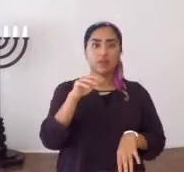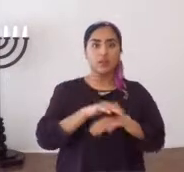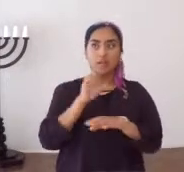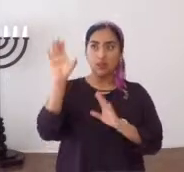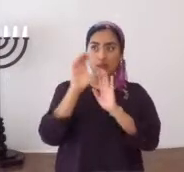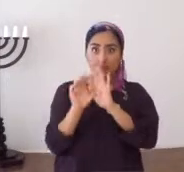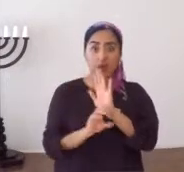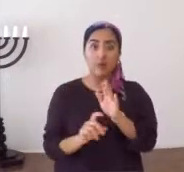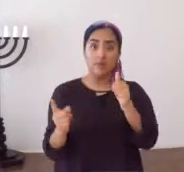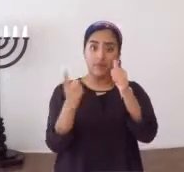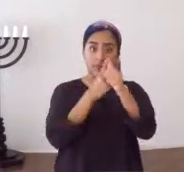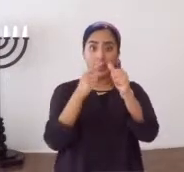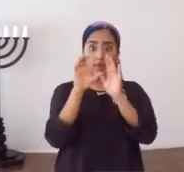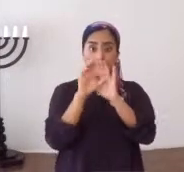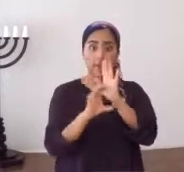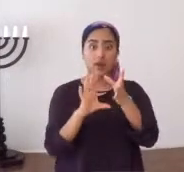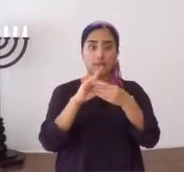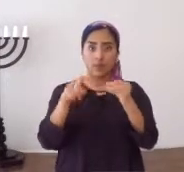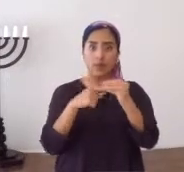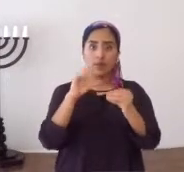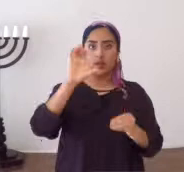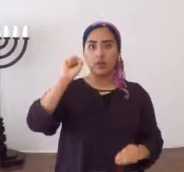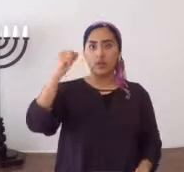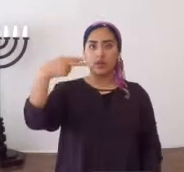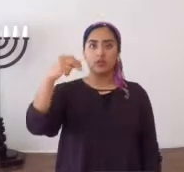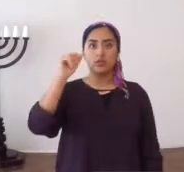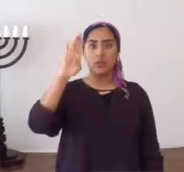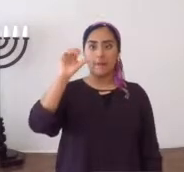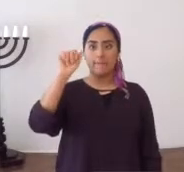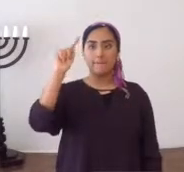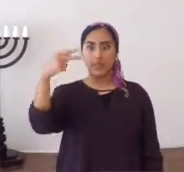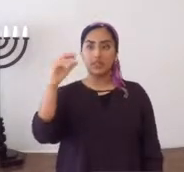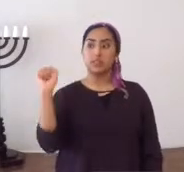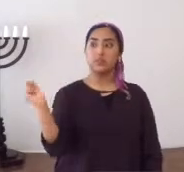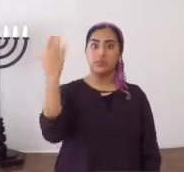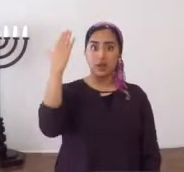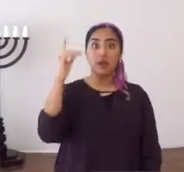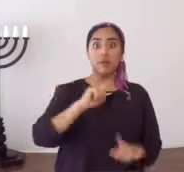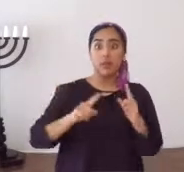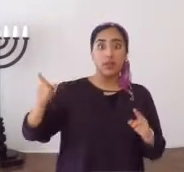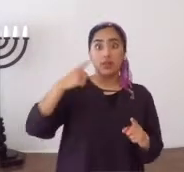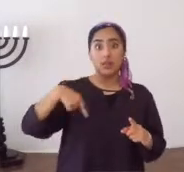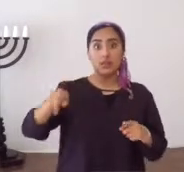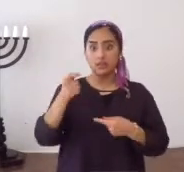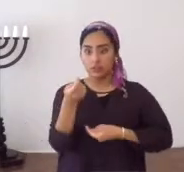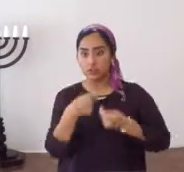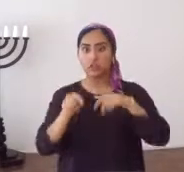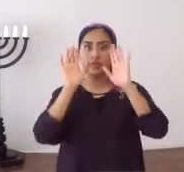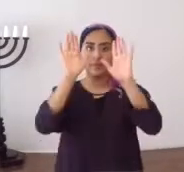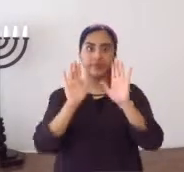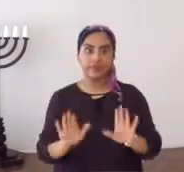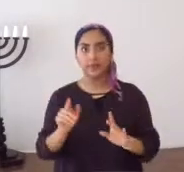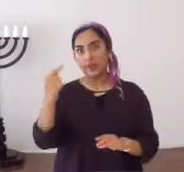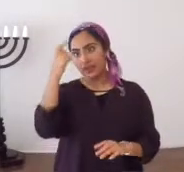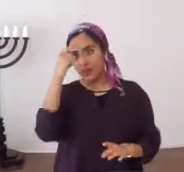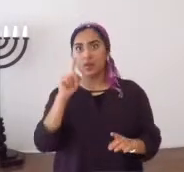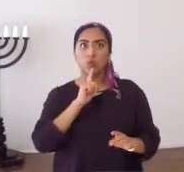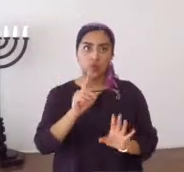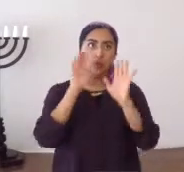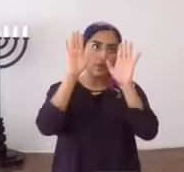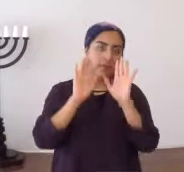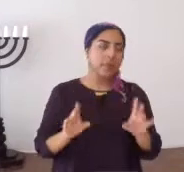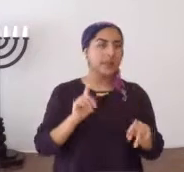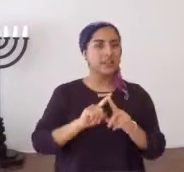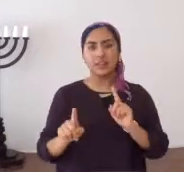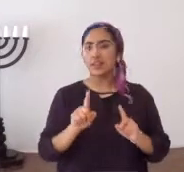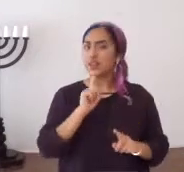mandamientos. Uno de los mandamientos es el Shabbat. Y ellos lo cambiaron por domingo. Y se ponen necios, creyendo todavía